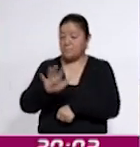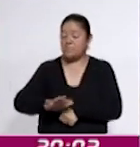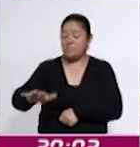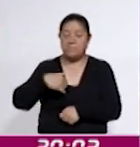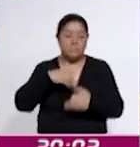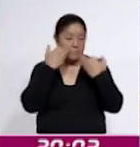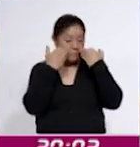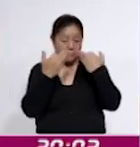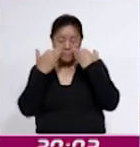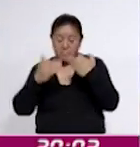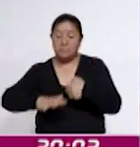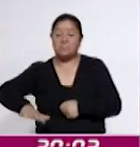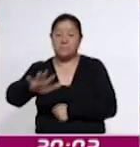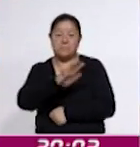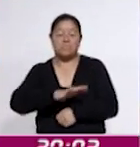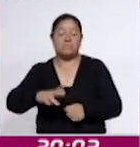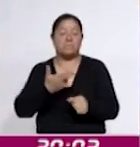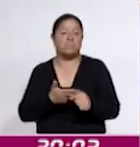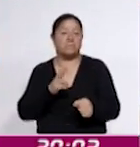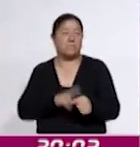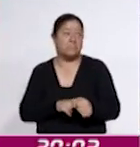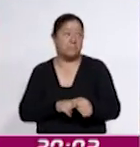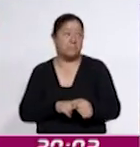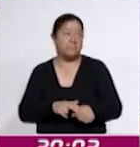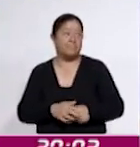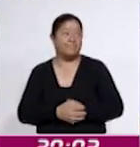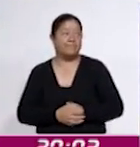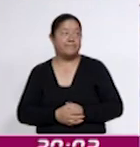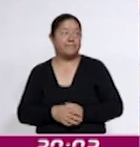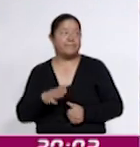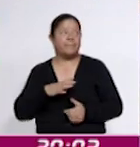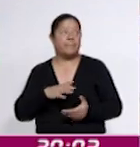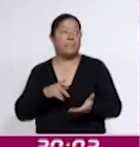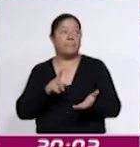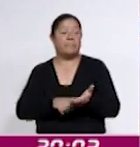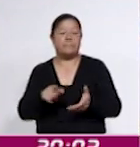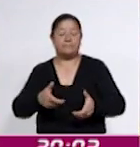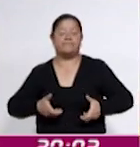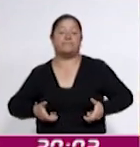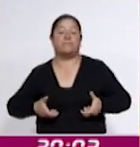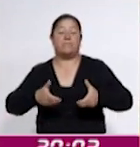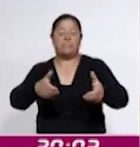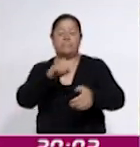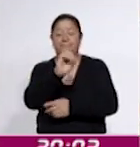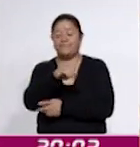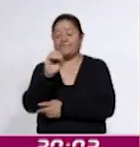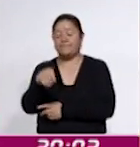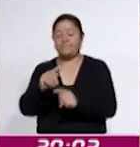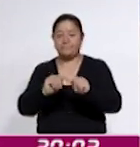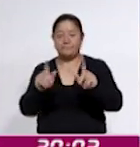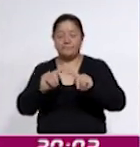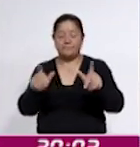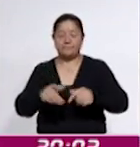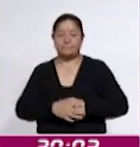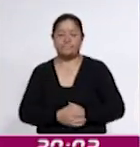equipamiento del nosocomio que se encuentra ubicado sobre la carretera Ocotlantlaxcala.